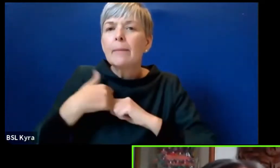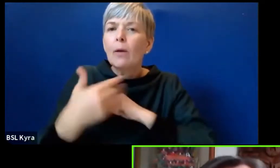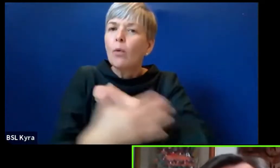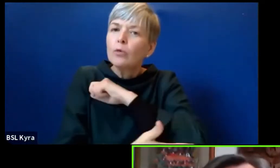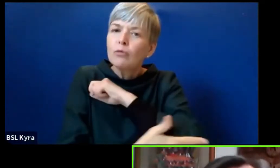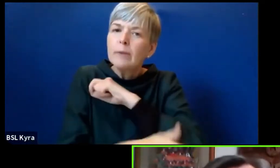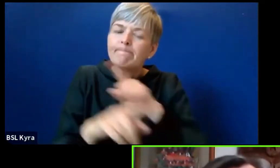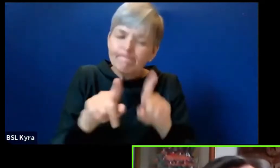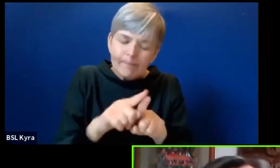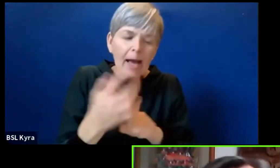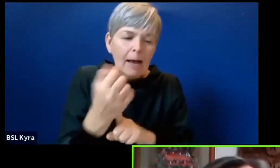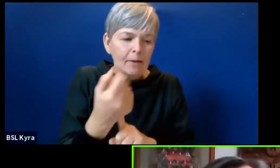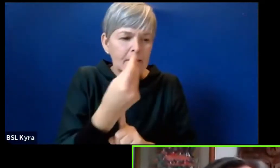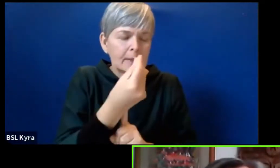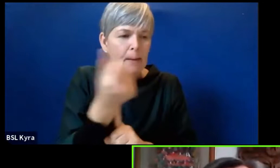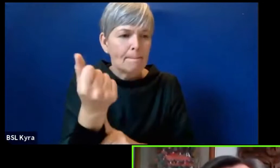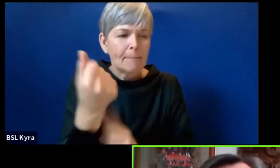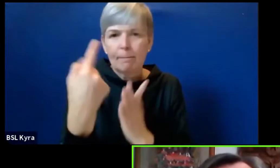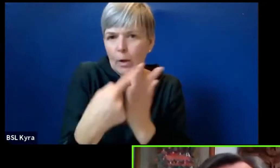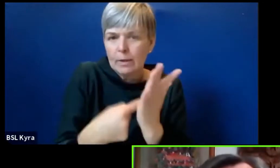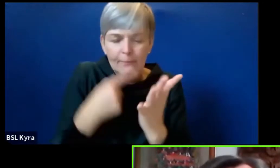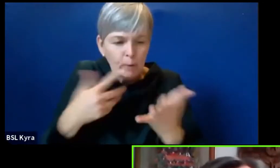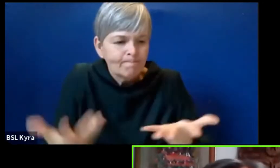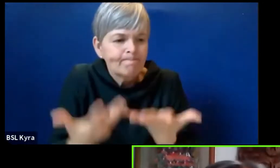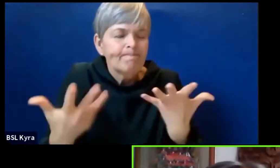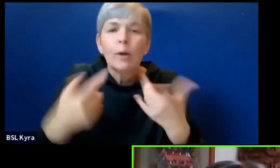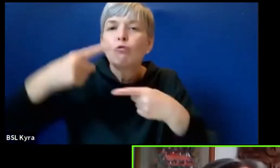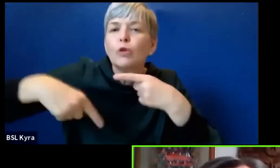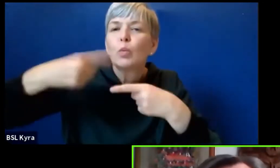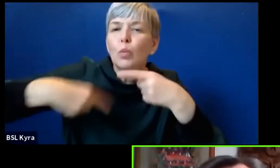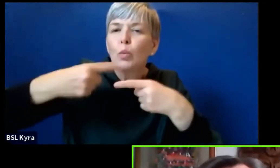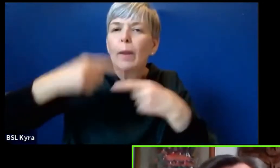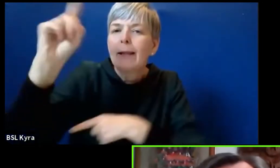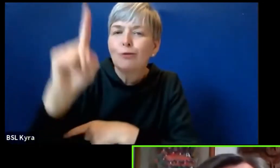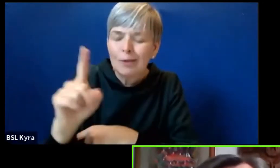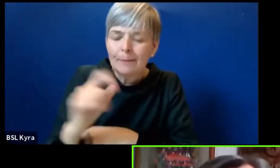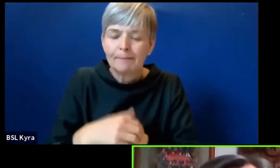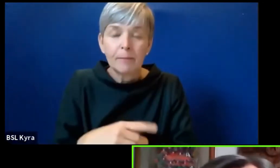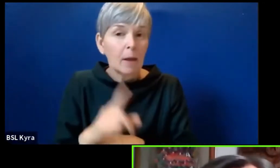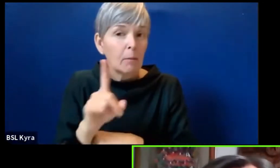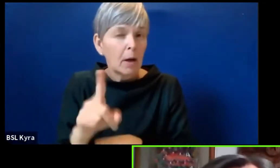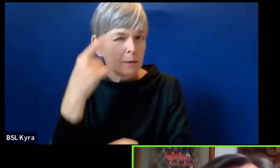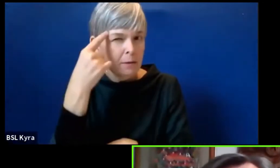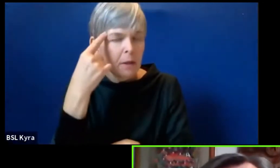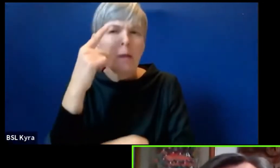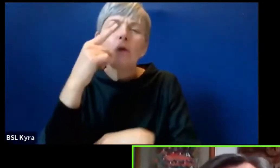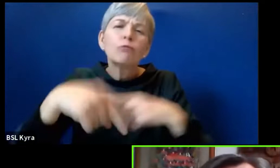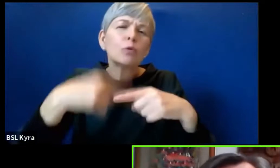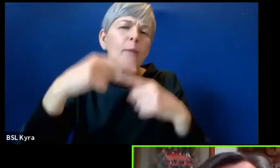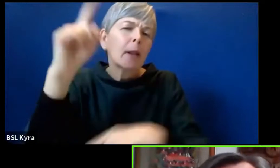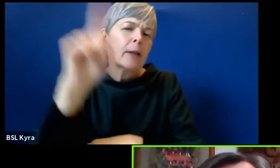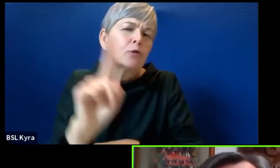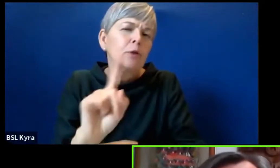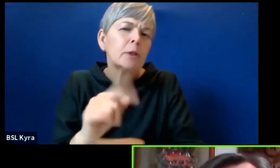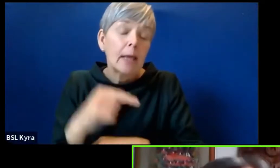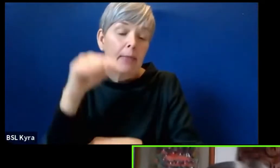Pero una energía renovable que está en función de la exportación, no está en función de nuestra transición, está en función de esa